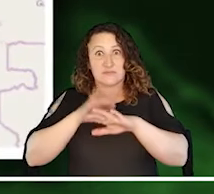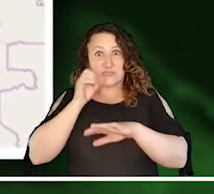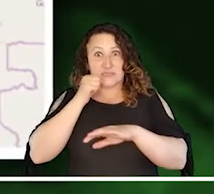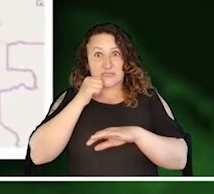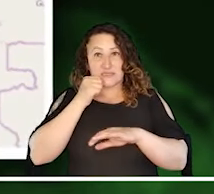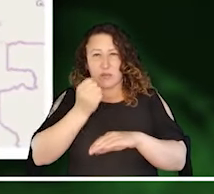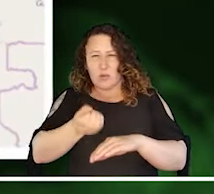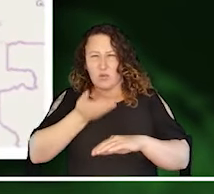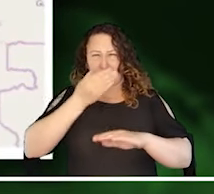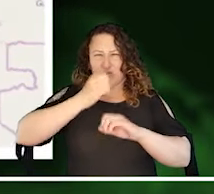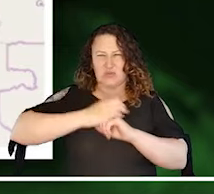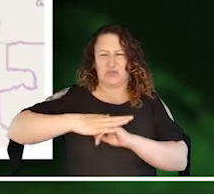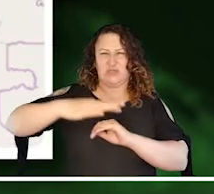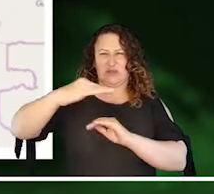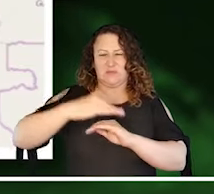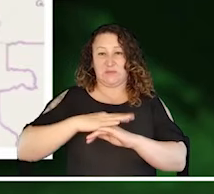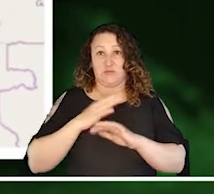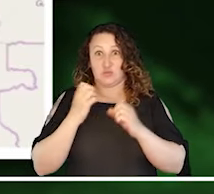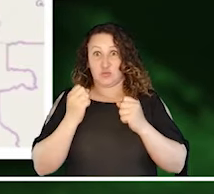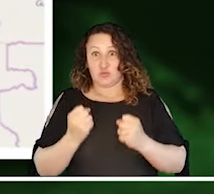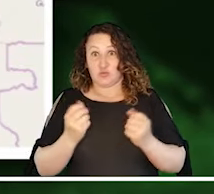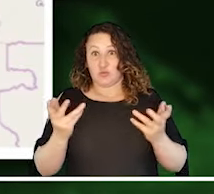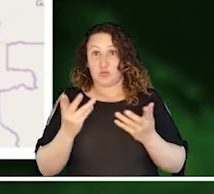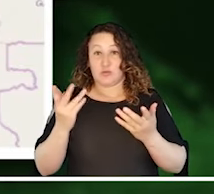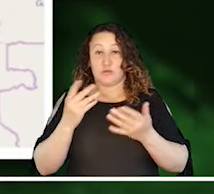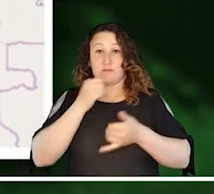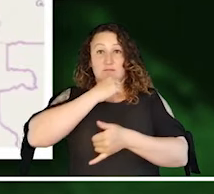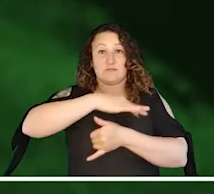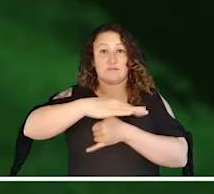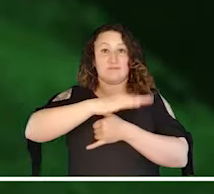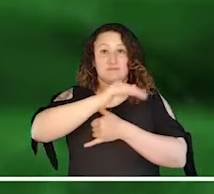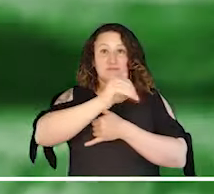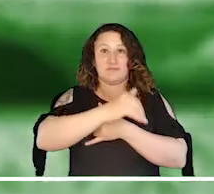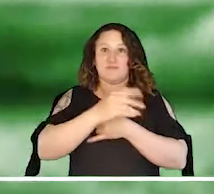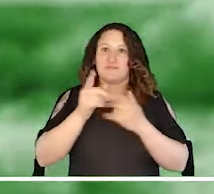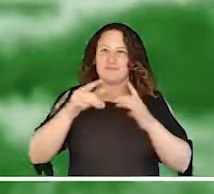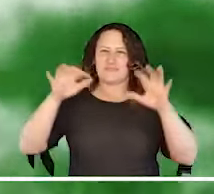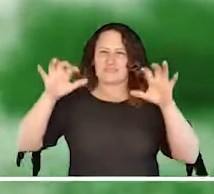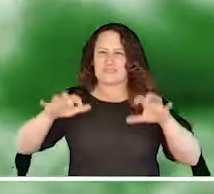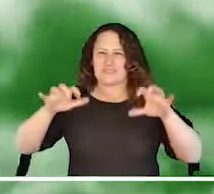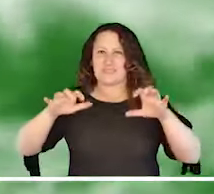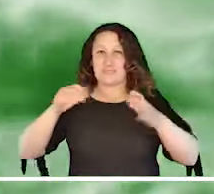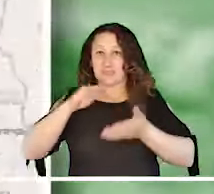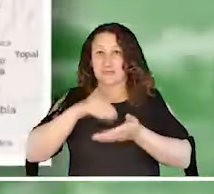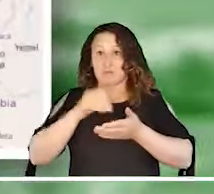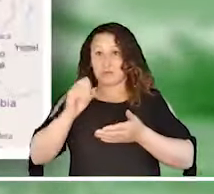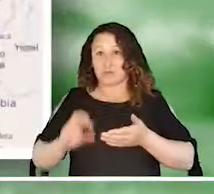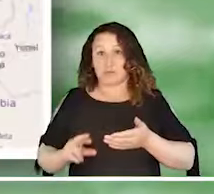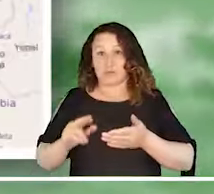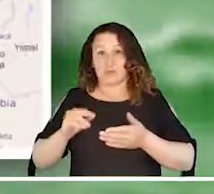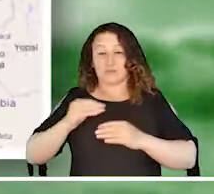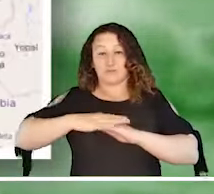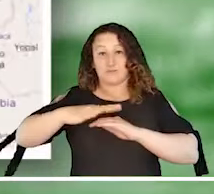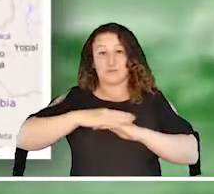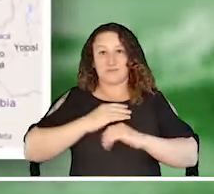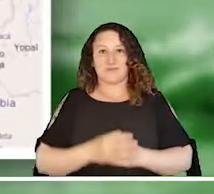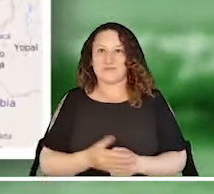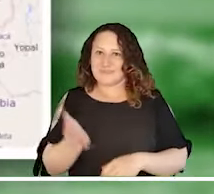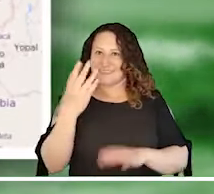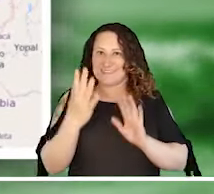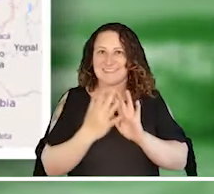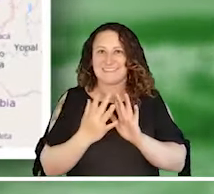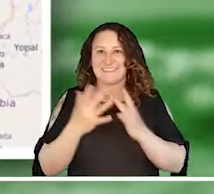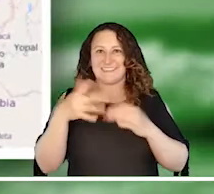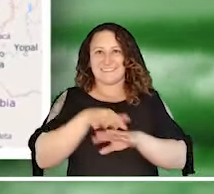alta probabilidad de deslizamientos. Alerta naranja por oleaje y viento fuerte en el centro del Mar Caribe y por tiempo